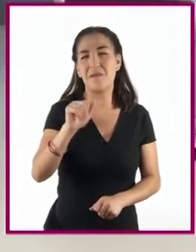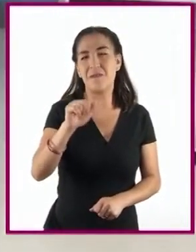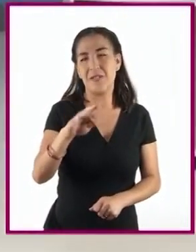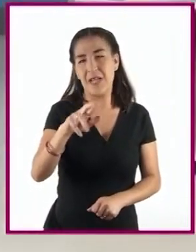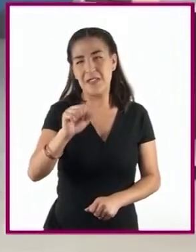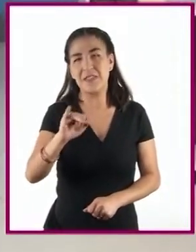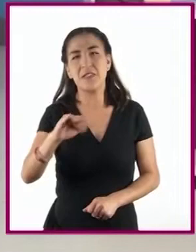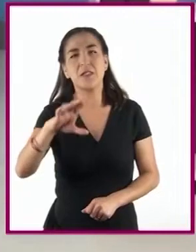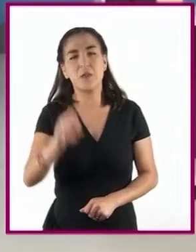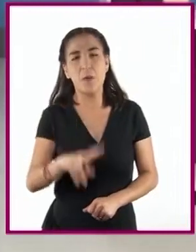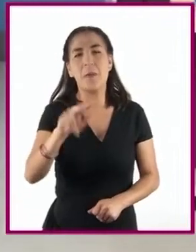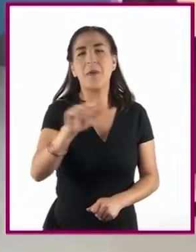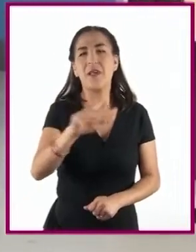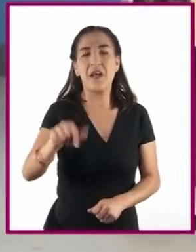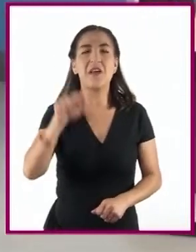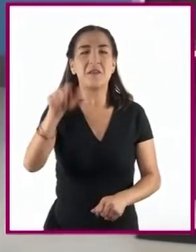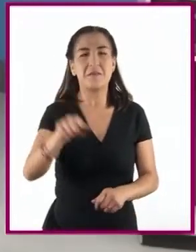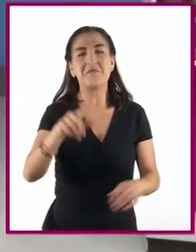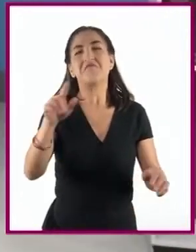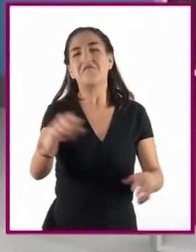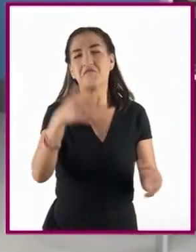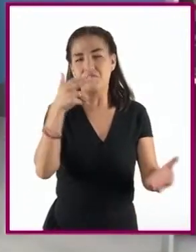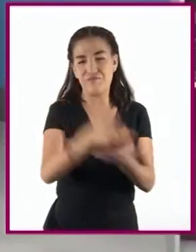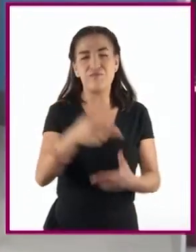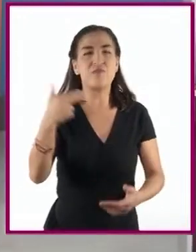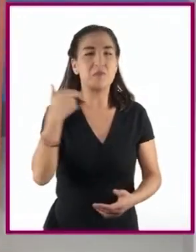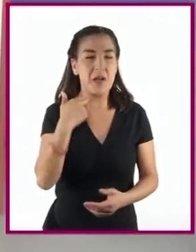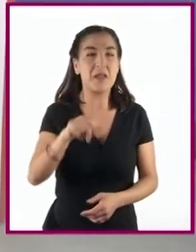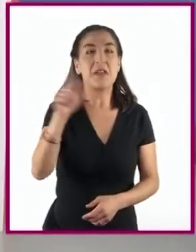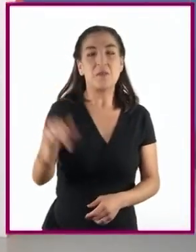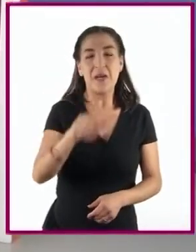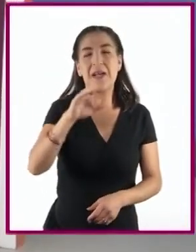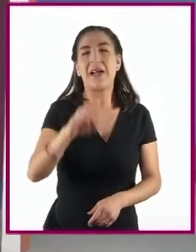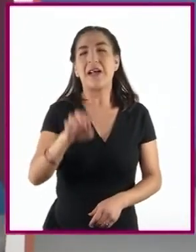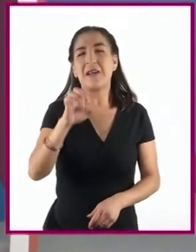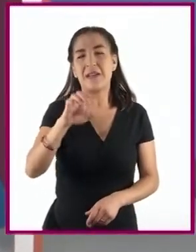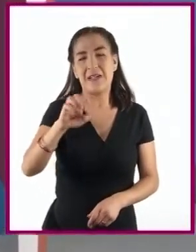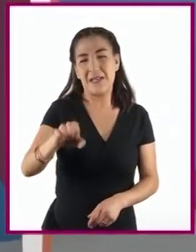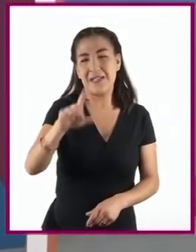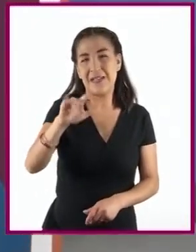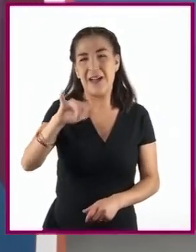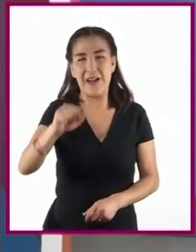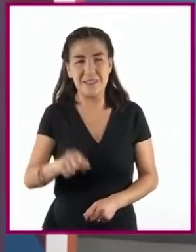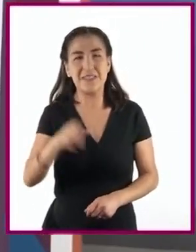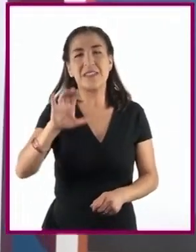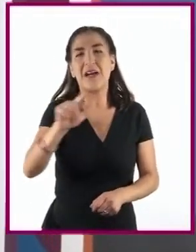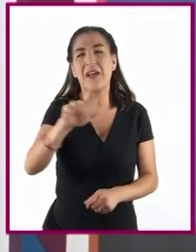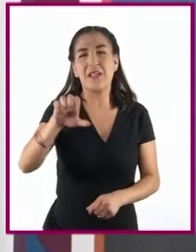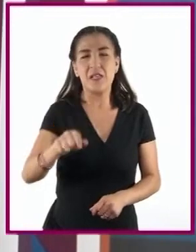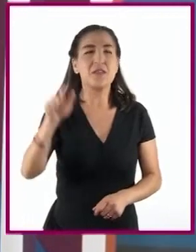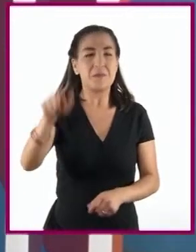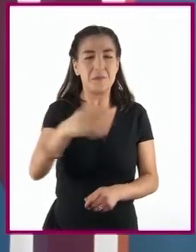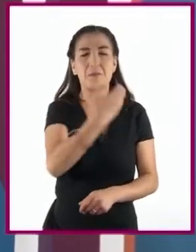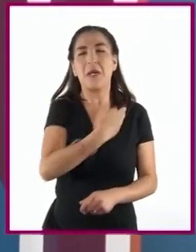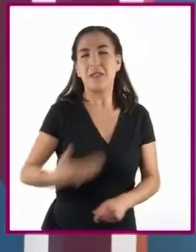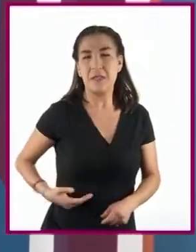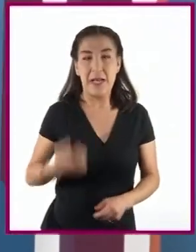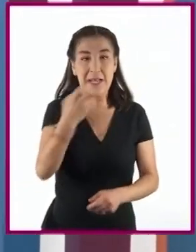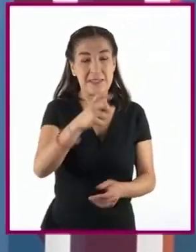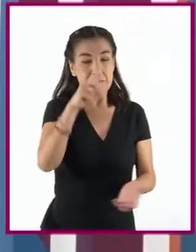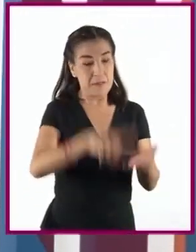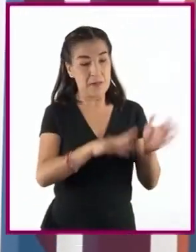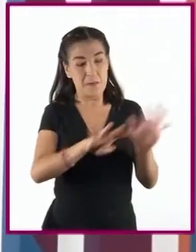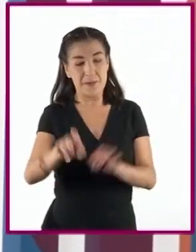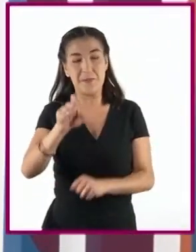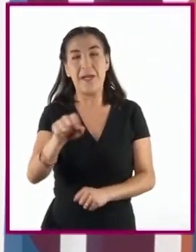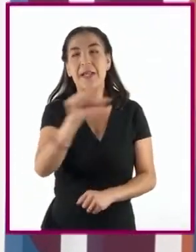año siguiente, Calles triunfaría en la elección presidencial. Los mandatos del Grupo Sonora, es decir, de Obregón de 1920